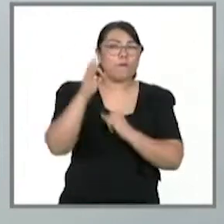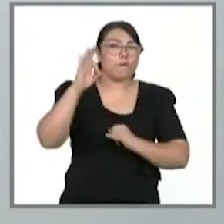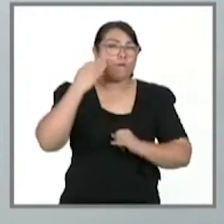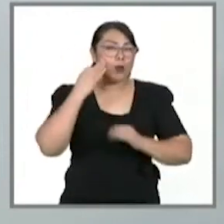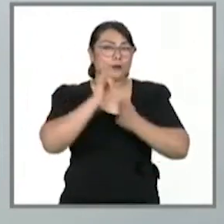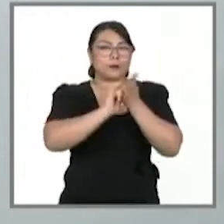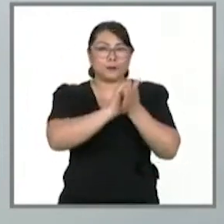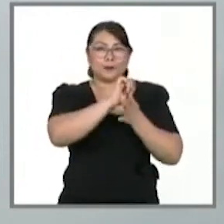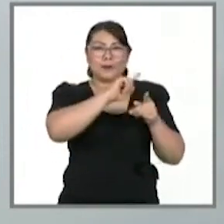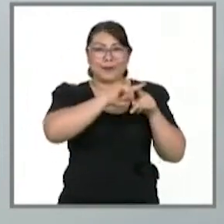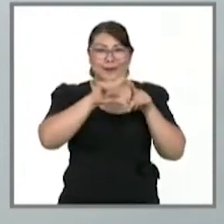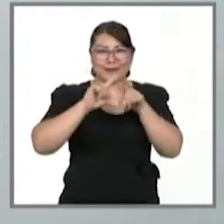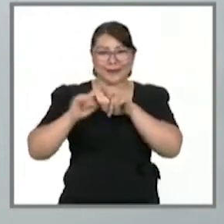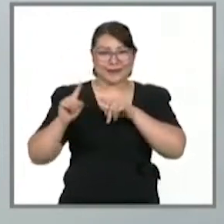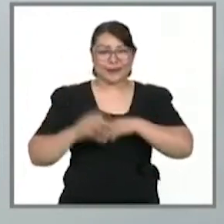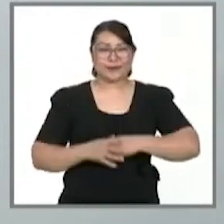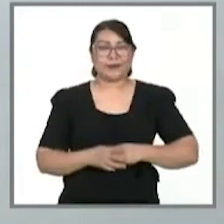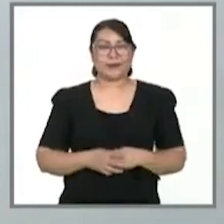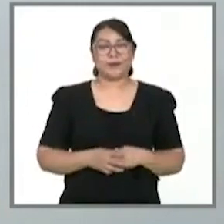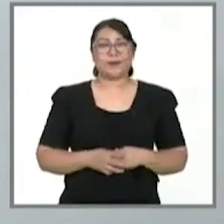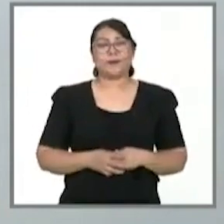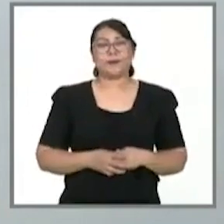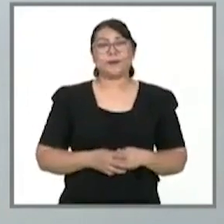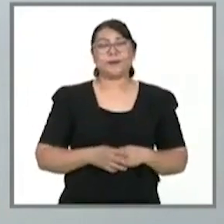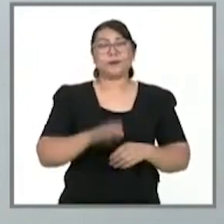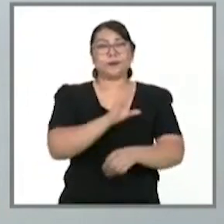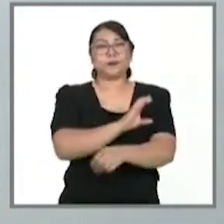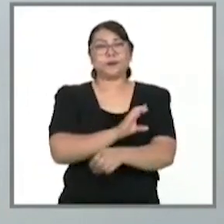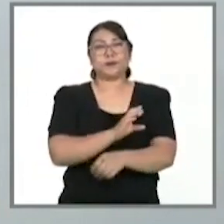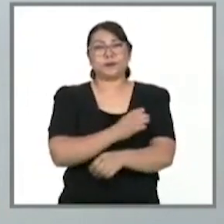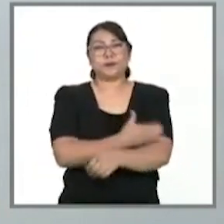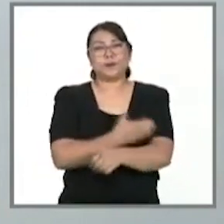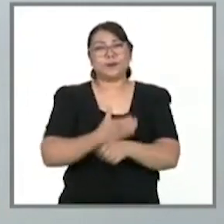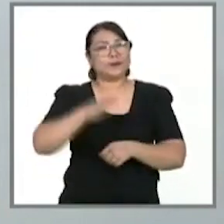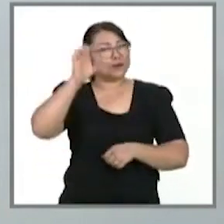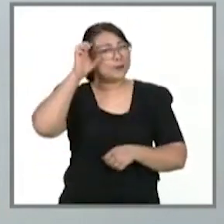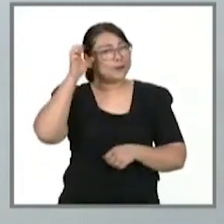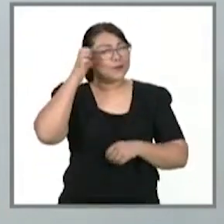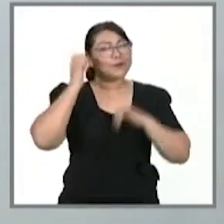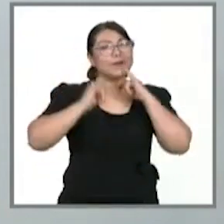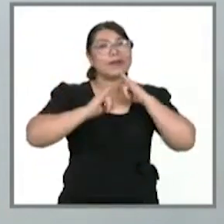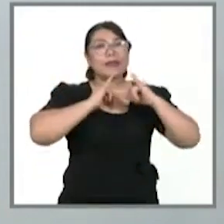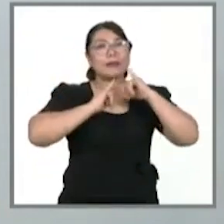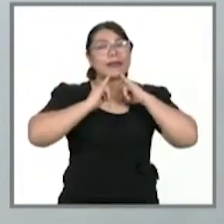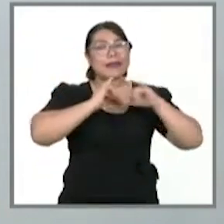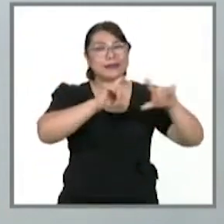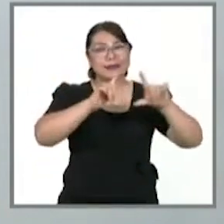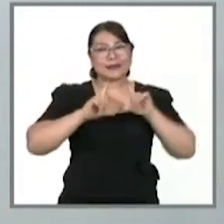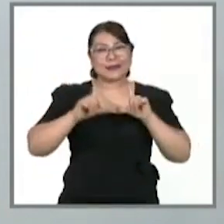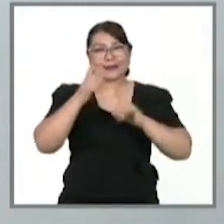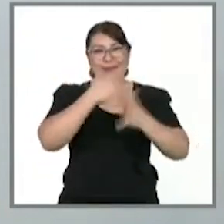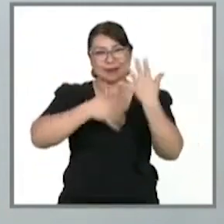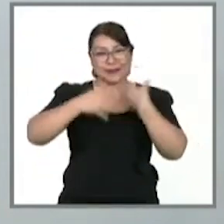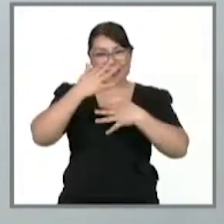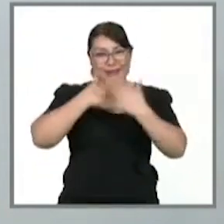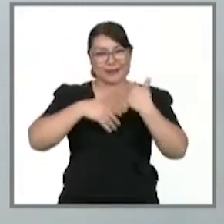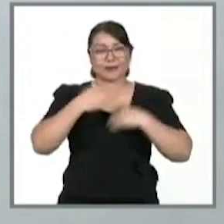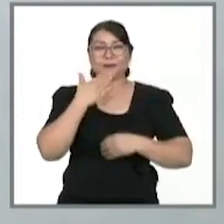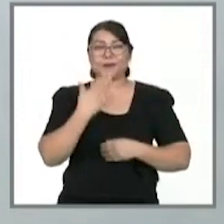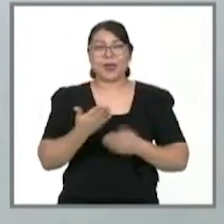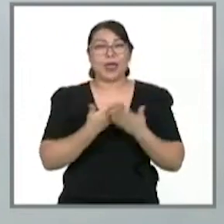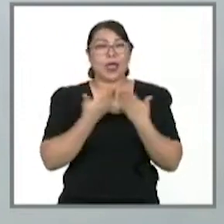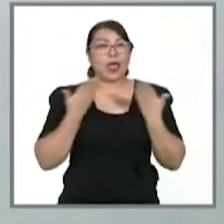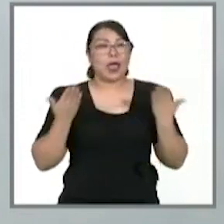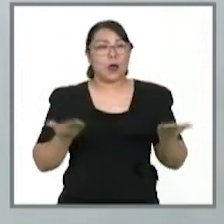médica tras infectarse con el virus SARS-CoV-2, informó la jefa de la Unidad de Epidemiología de los Servicios de Salud, Yuko Nakamura López, de los